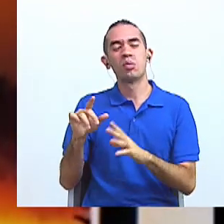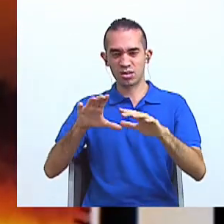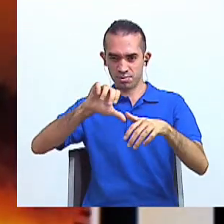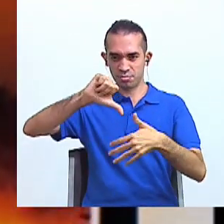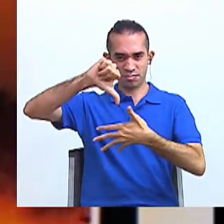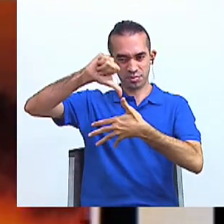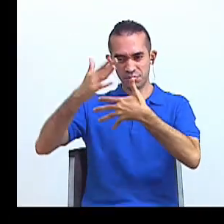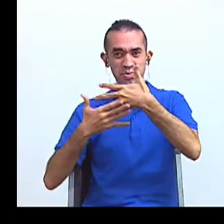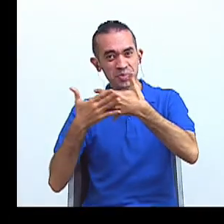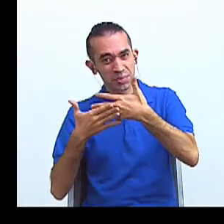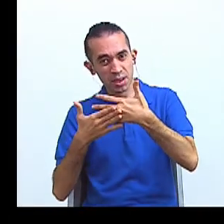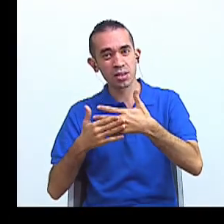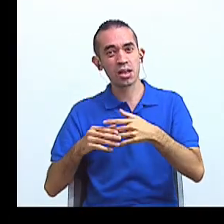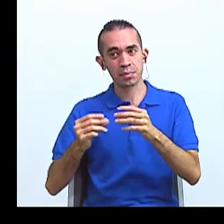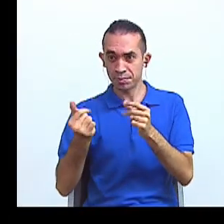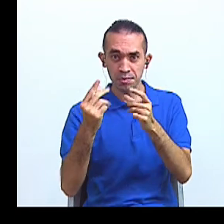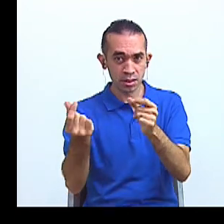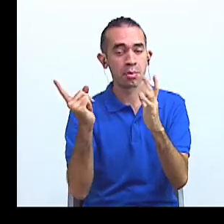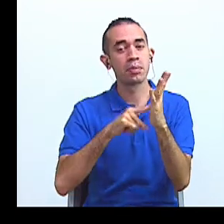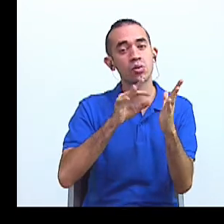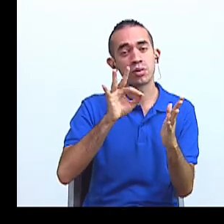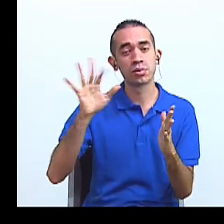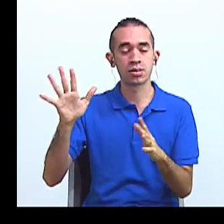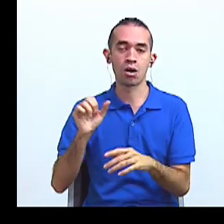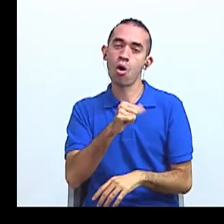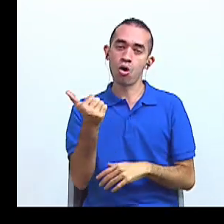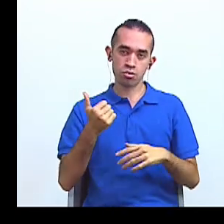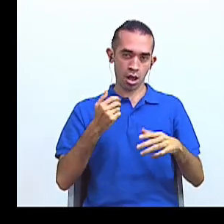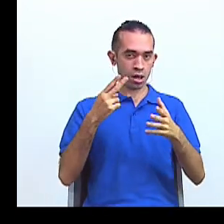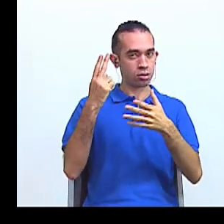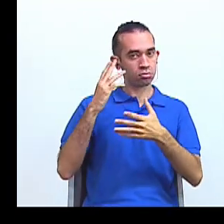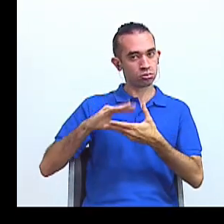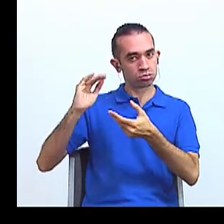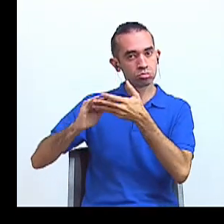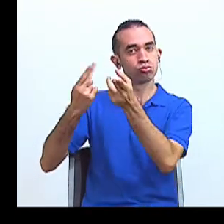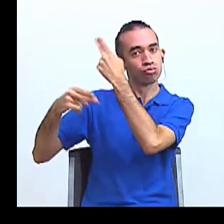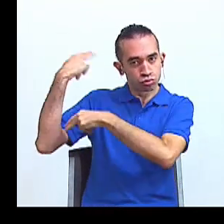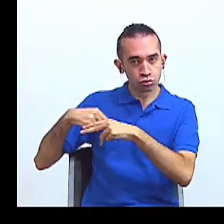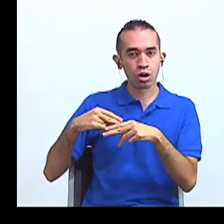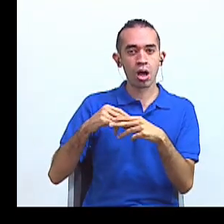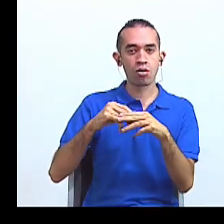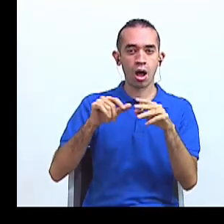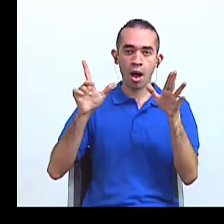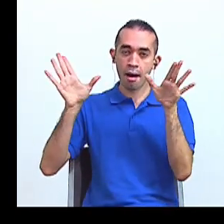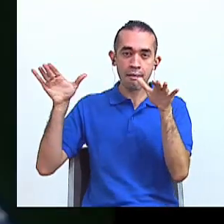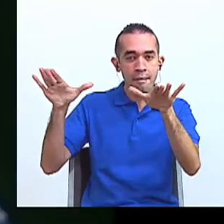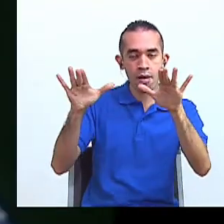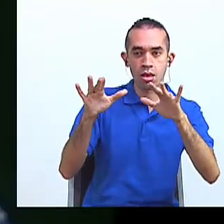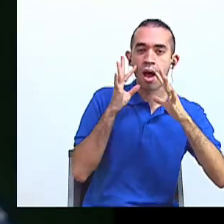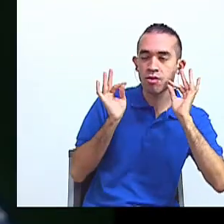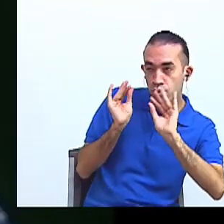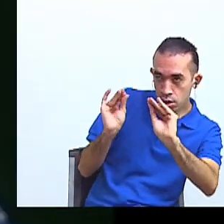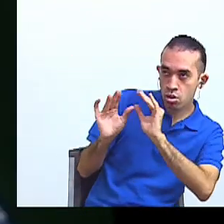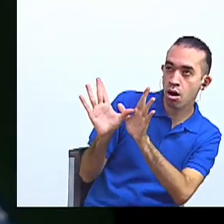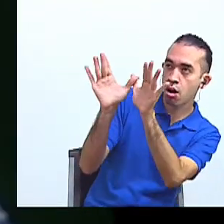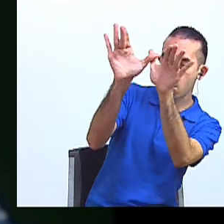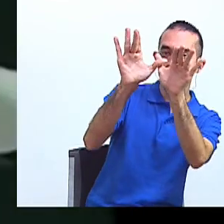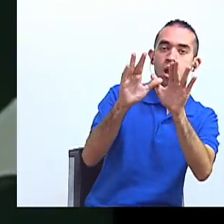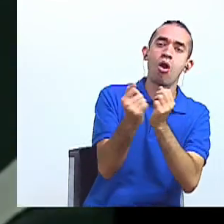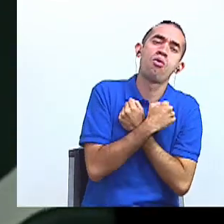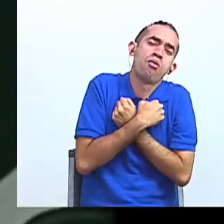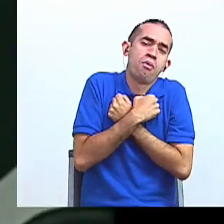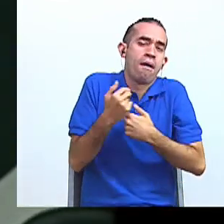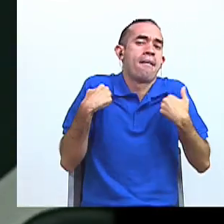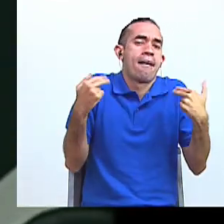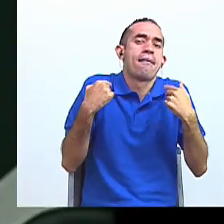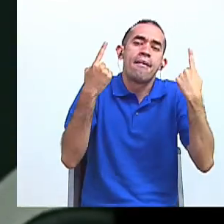e Historia de una gaviota y del gato que le enseñó a volar en 1996. Una de sus novelas más queridas, que narra